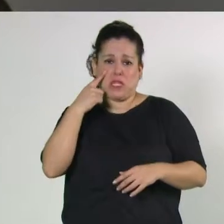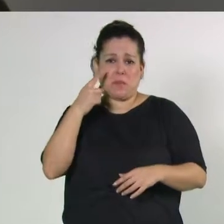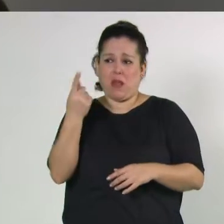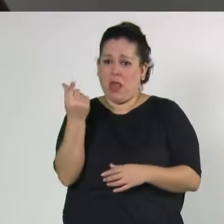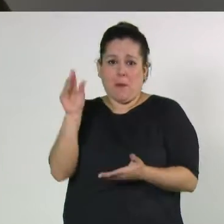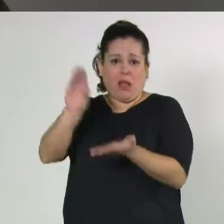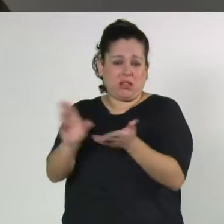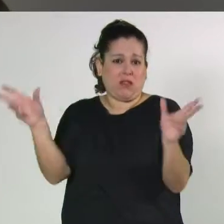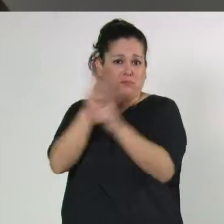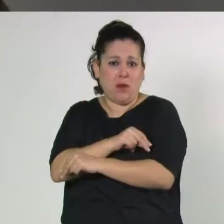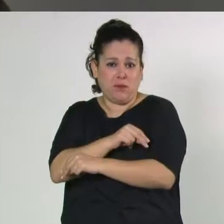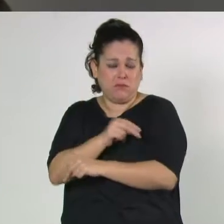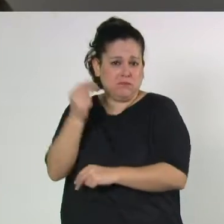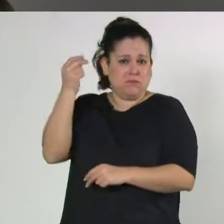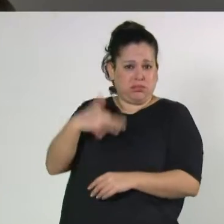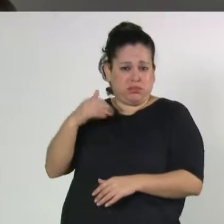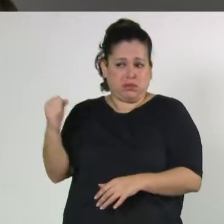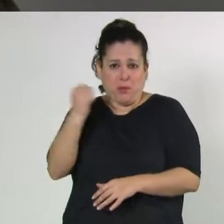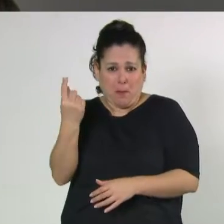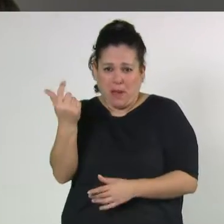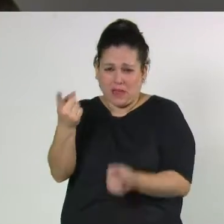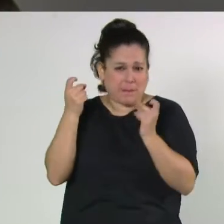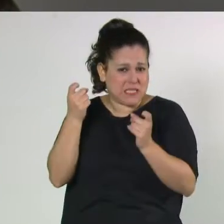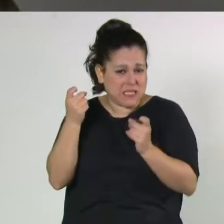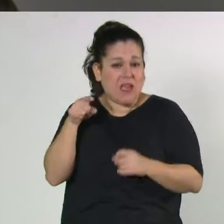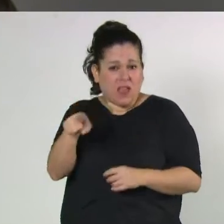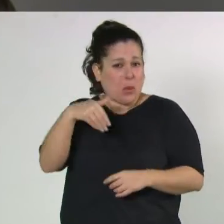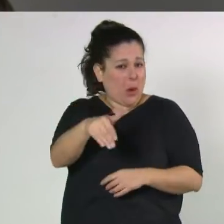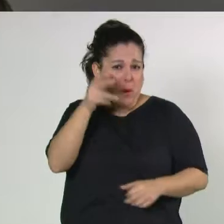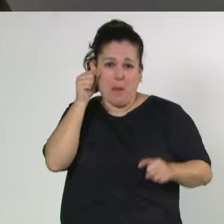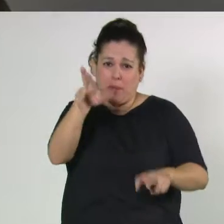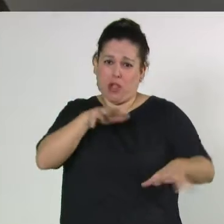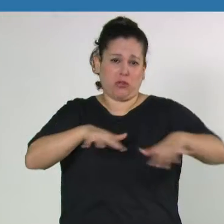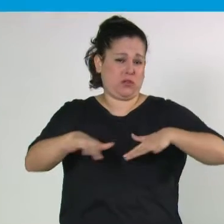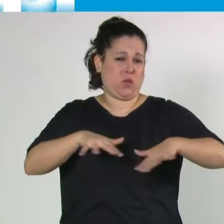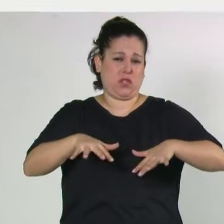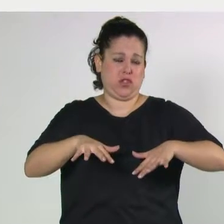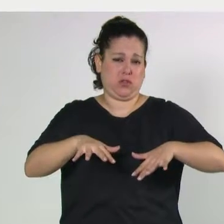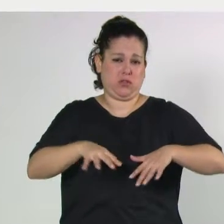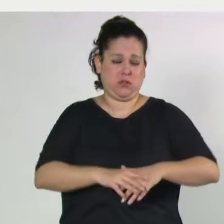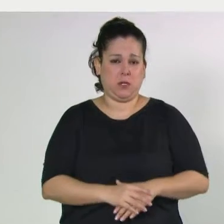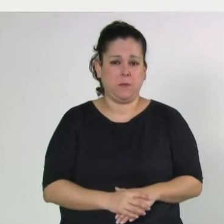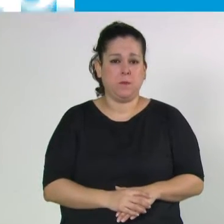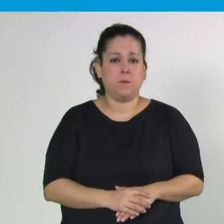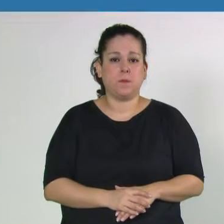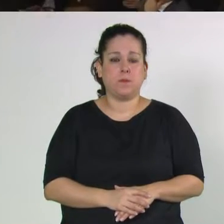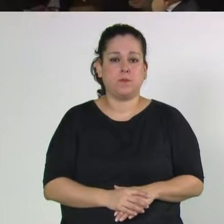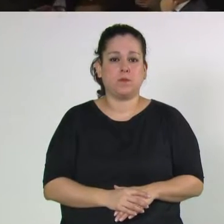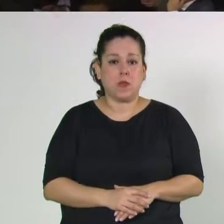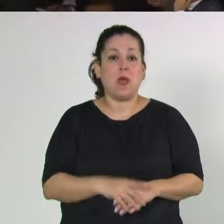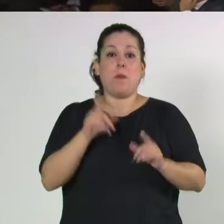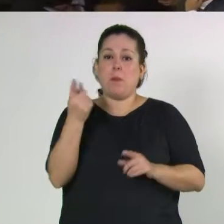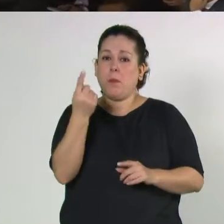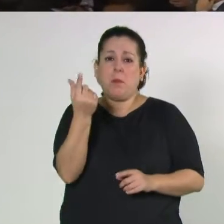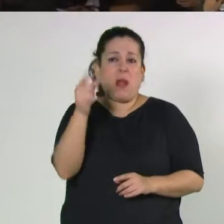herramienta que ha sido valiosísima y que esto va a redundar en una peor situación de nuestros habitantes. El mismo